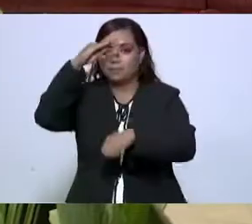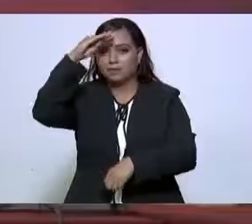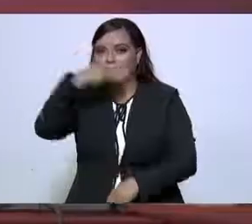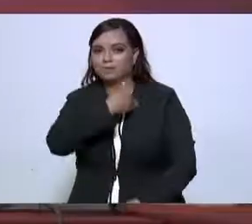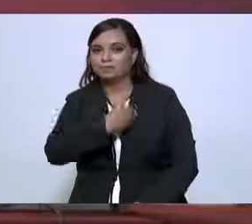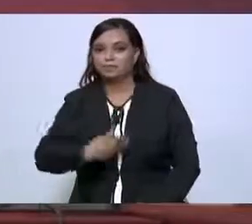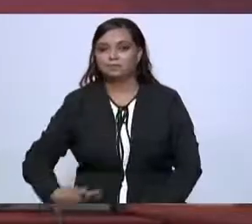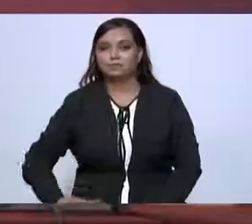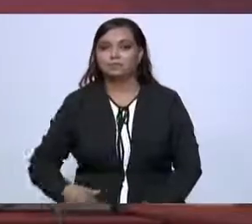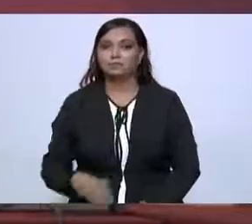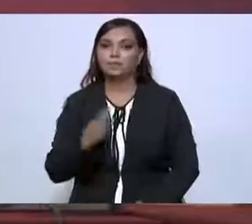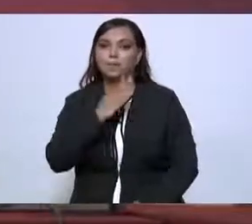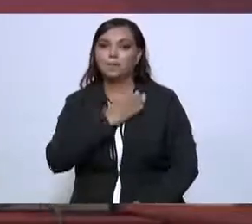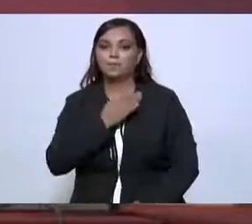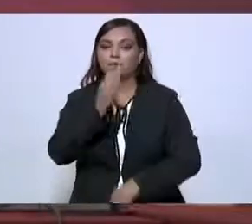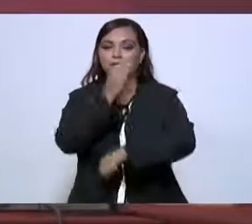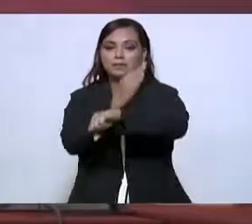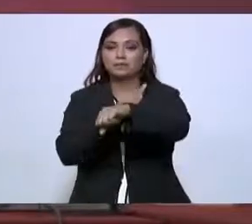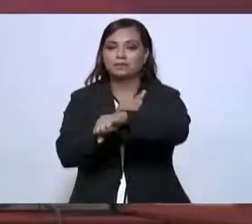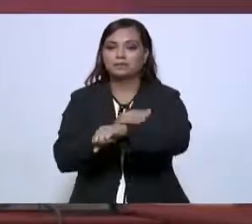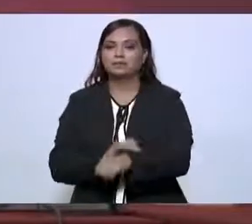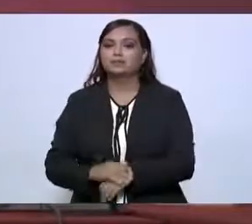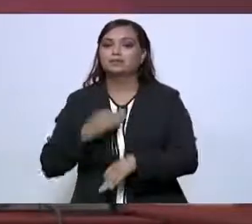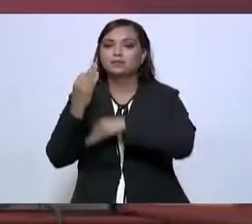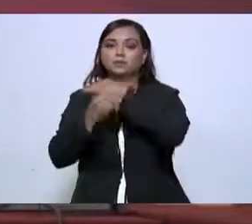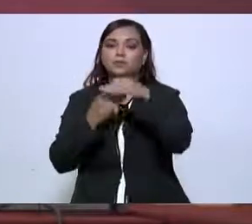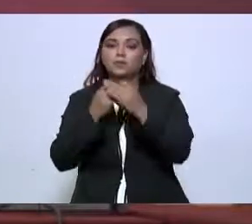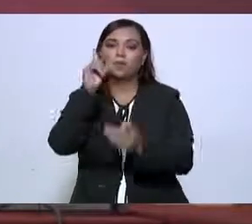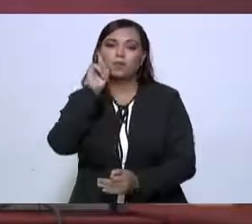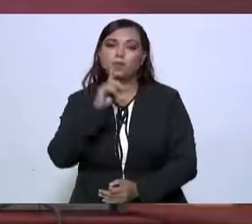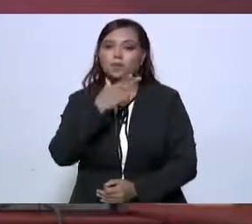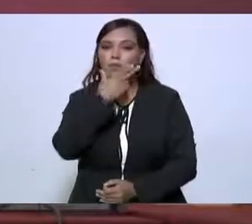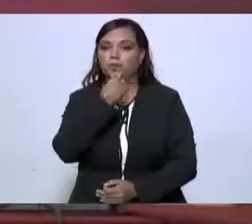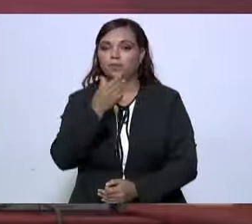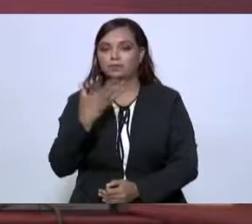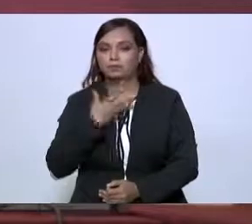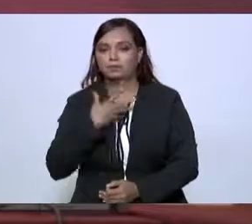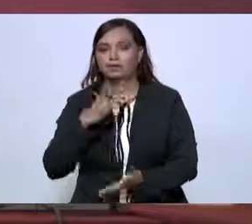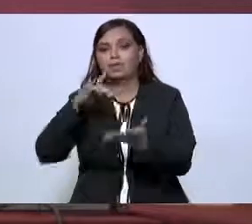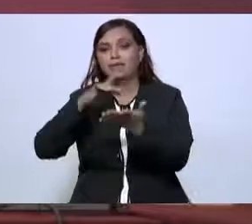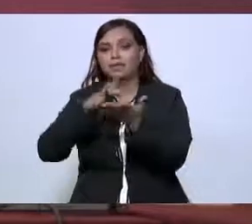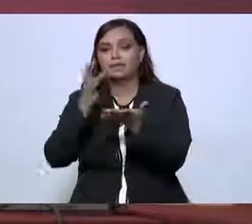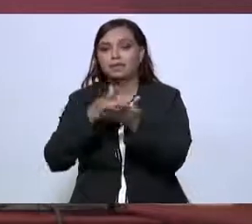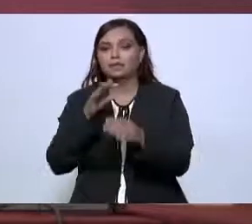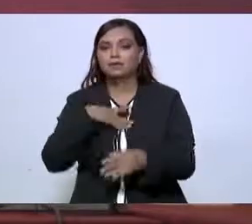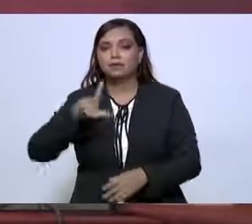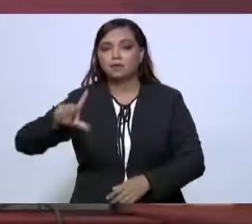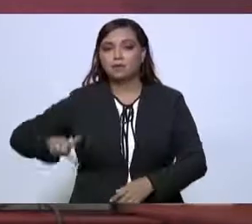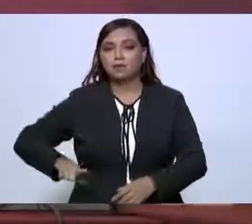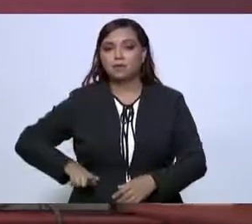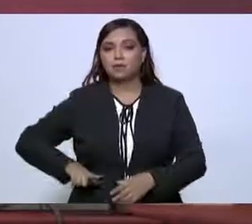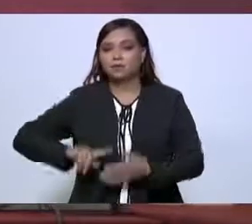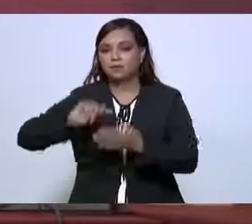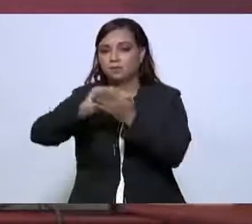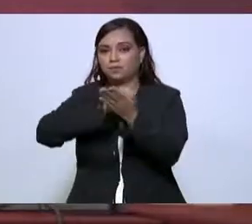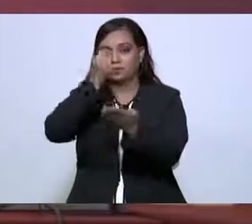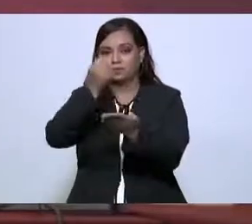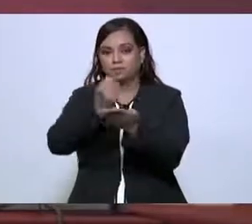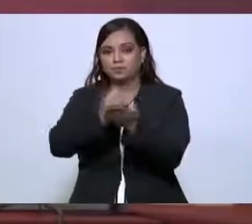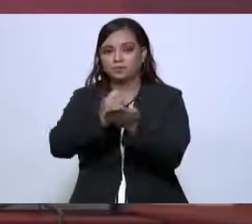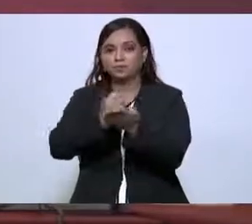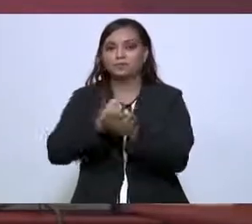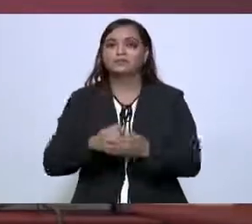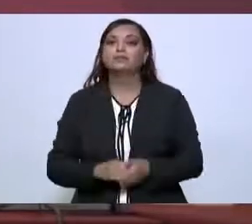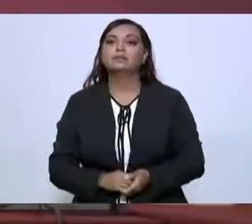presidente. Muy buenas tardes, tengan todas y todos. Agradezco la anfitrionía del gobernador constitucional de